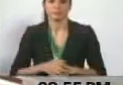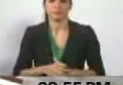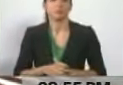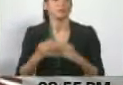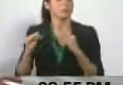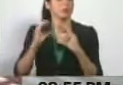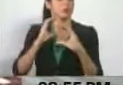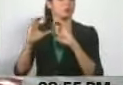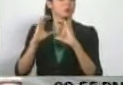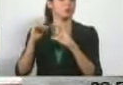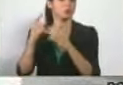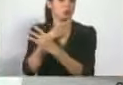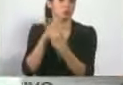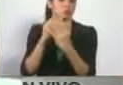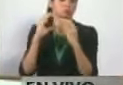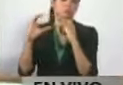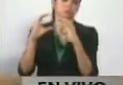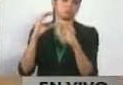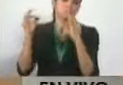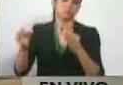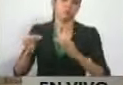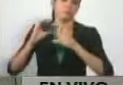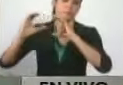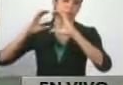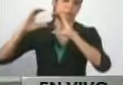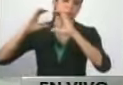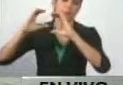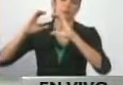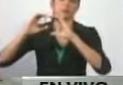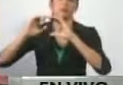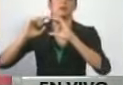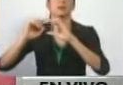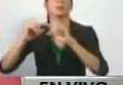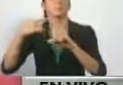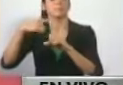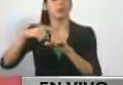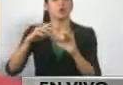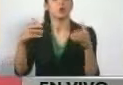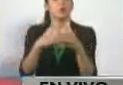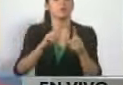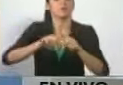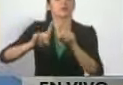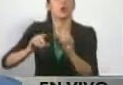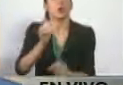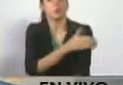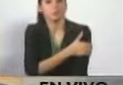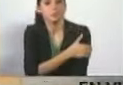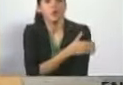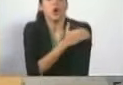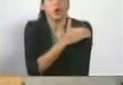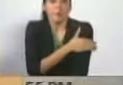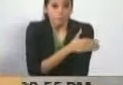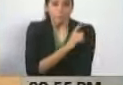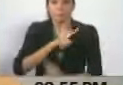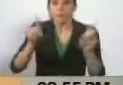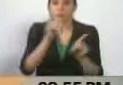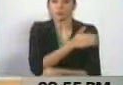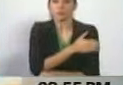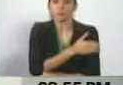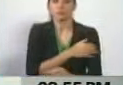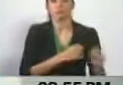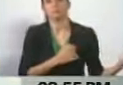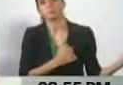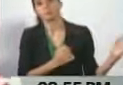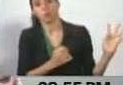a través de ellos en conversaciones permanentes con los distintos grupos de la oposición. La oposición envió cuatro personas,